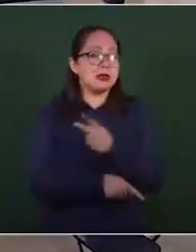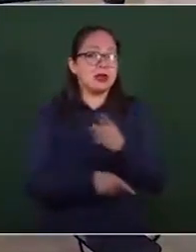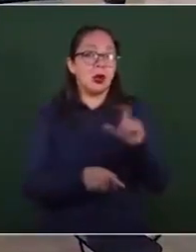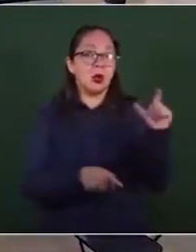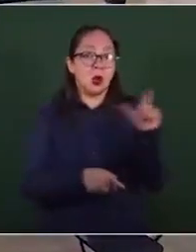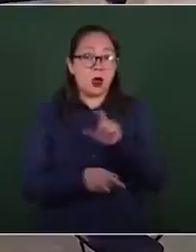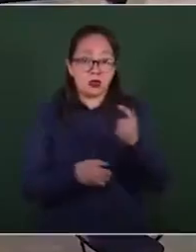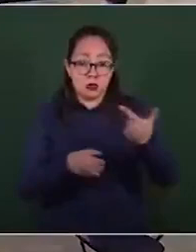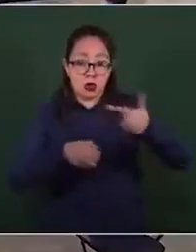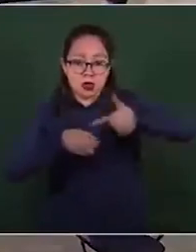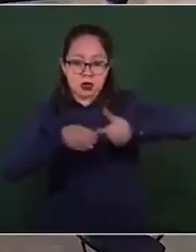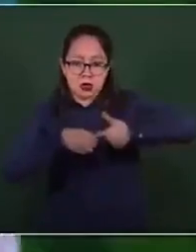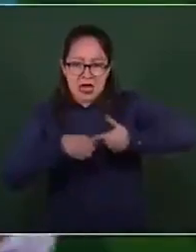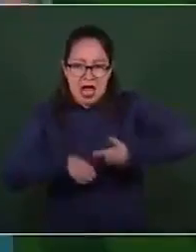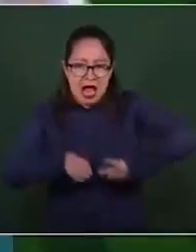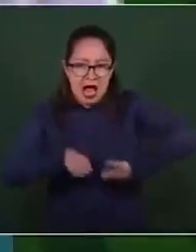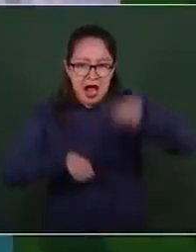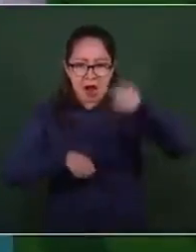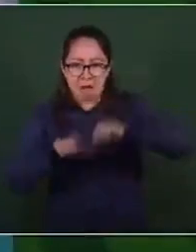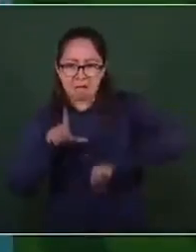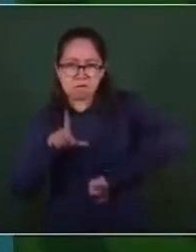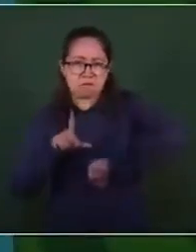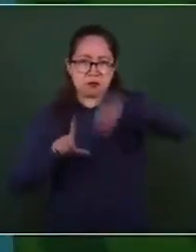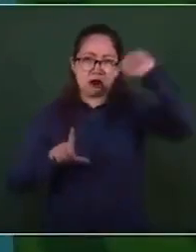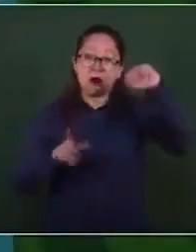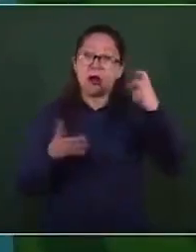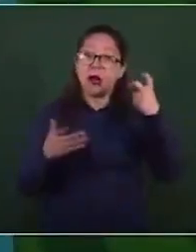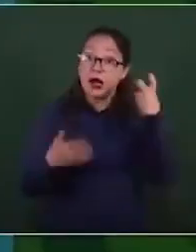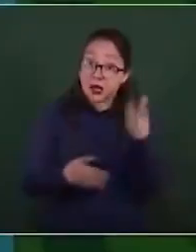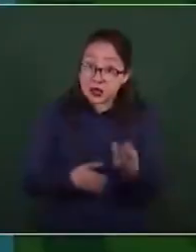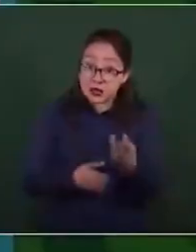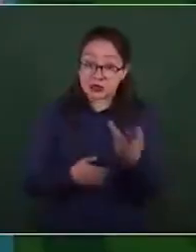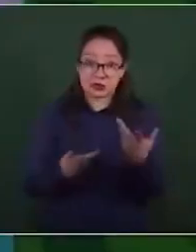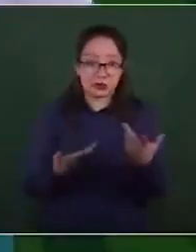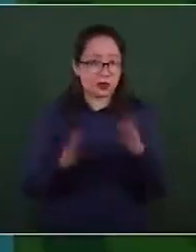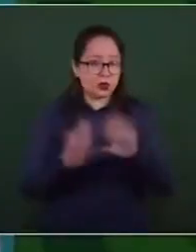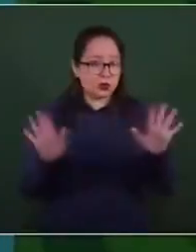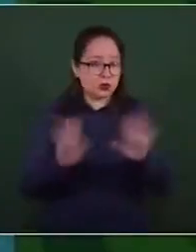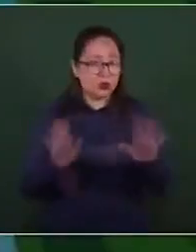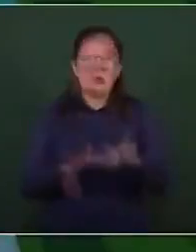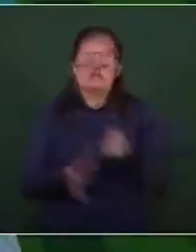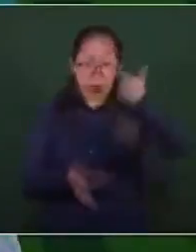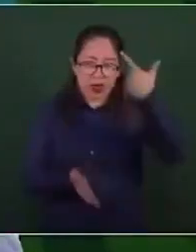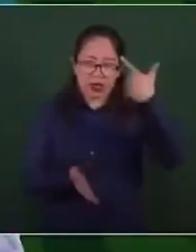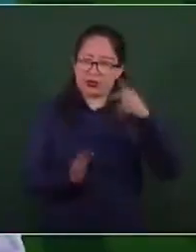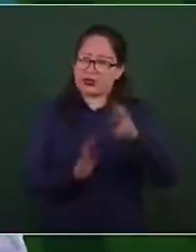que no siga aumentando el precio de la luz como era antes.